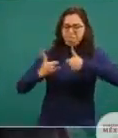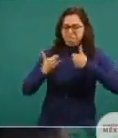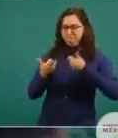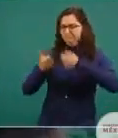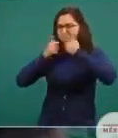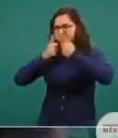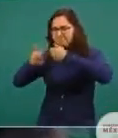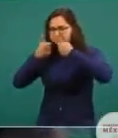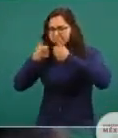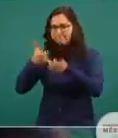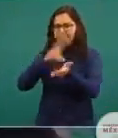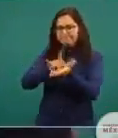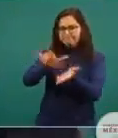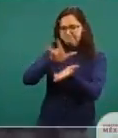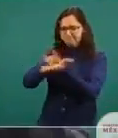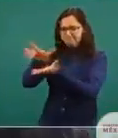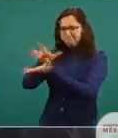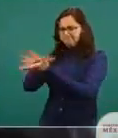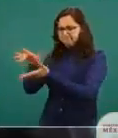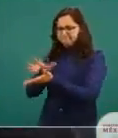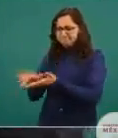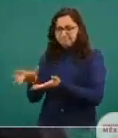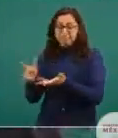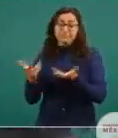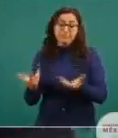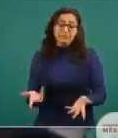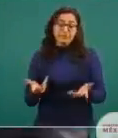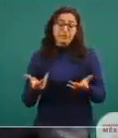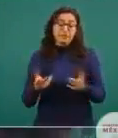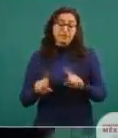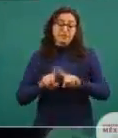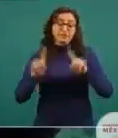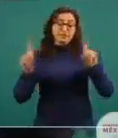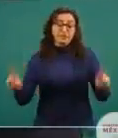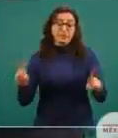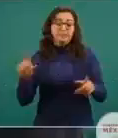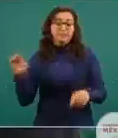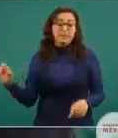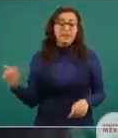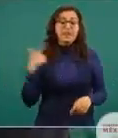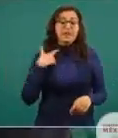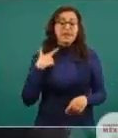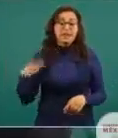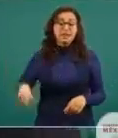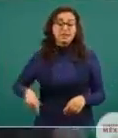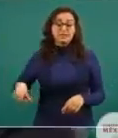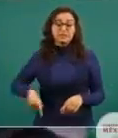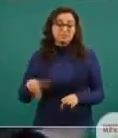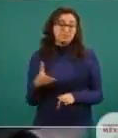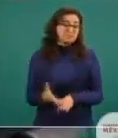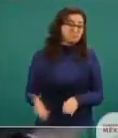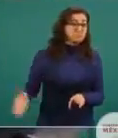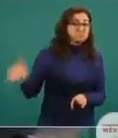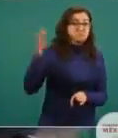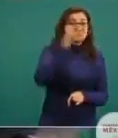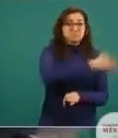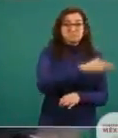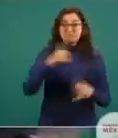gobierno. Bueno, muy contrario a lo que se venía haciendo. Antes, ni volteaban a ver a los jóvenes.